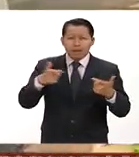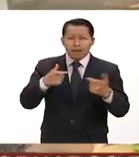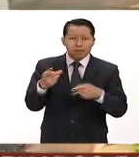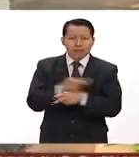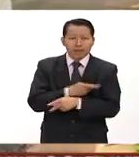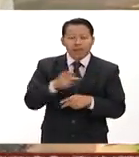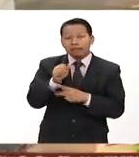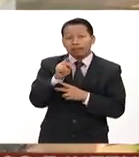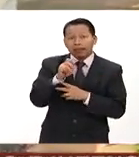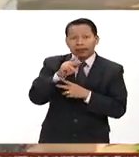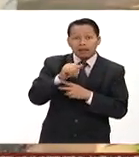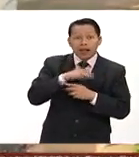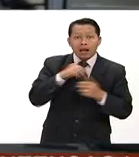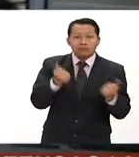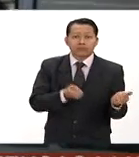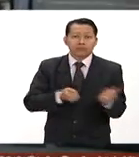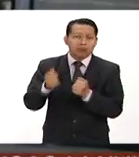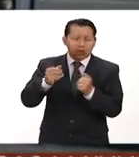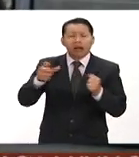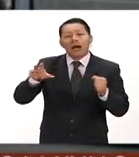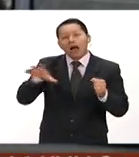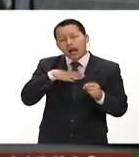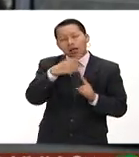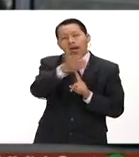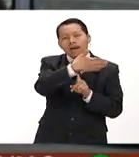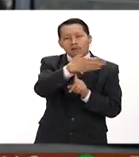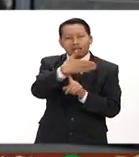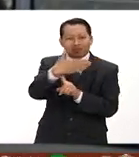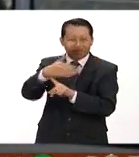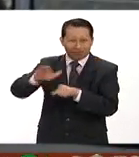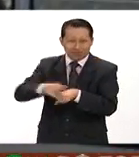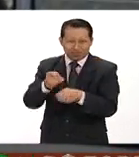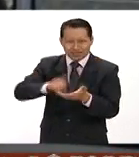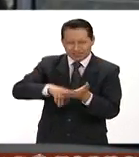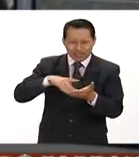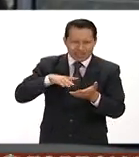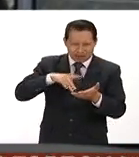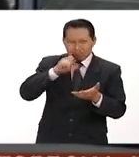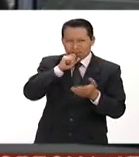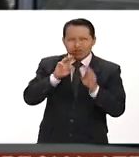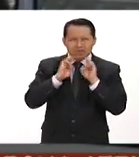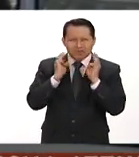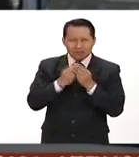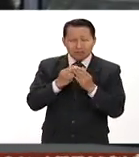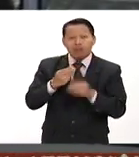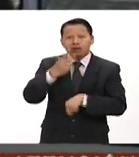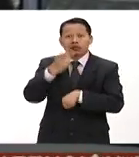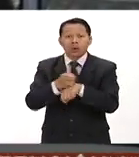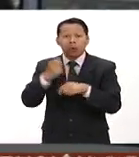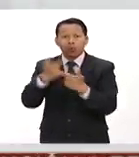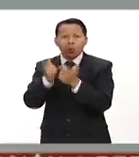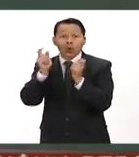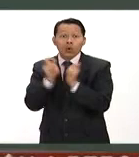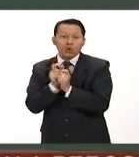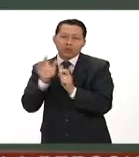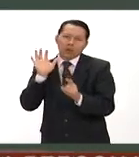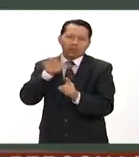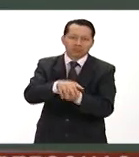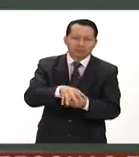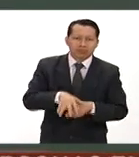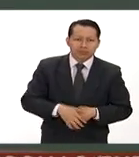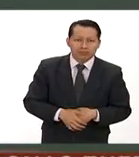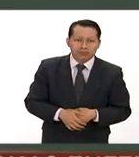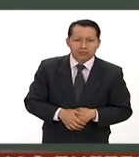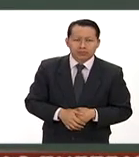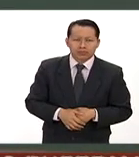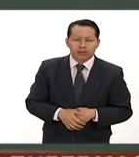Sedena trasladaban en ambulancia a un integrante de la delincuencia, pero fueron sorprendidos por un segundo grupo antagónico. Durante el